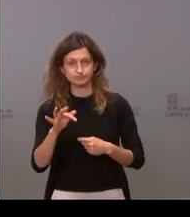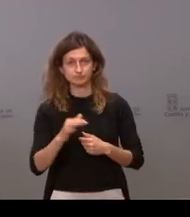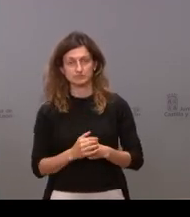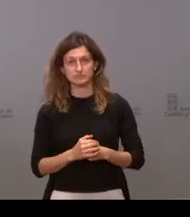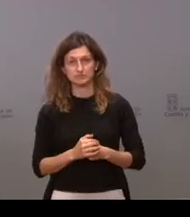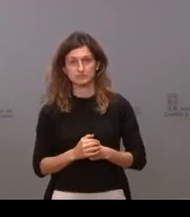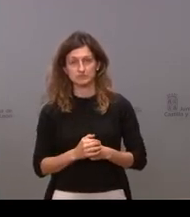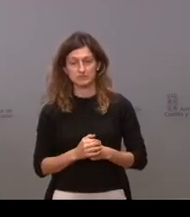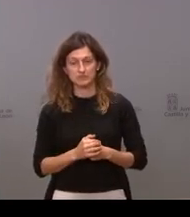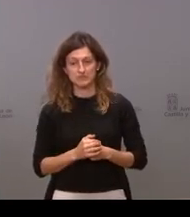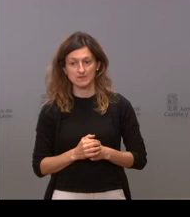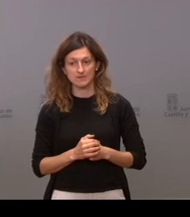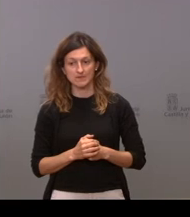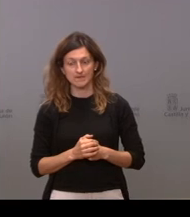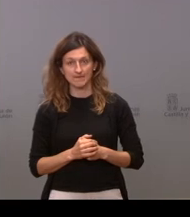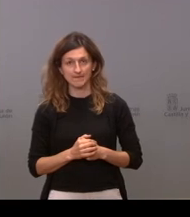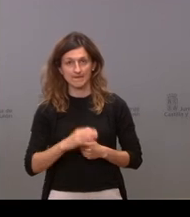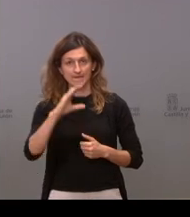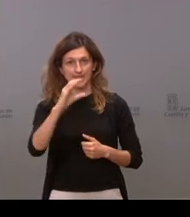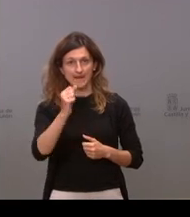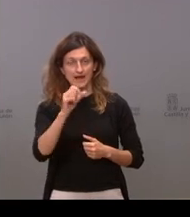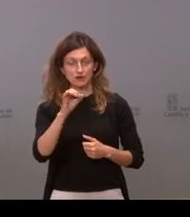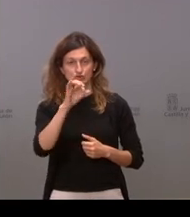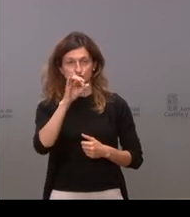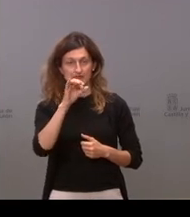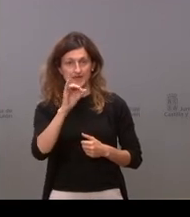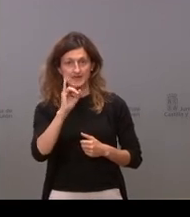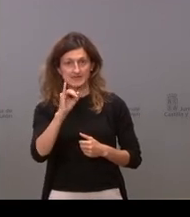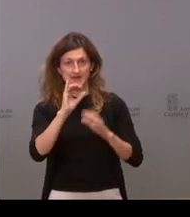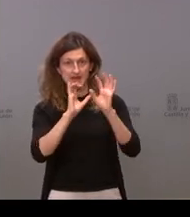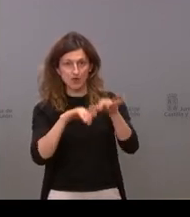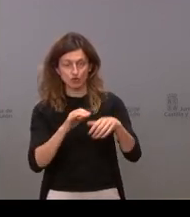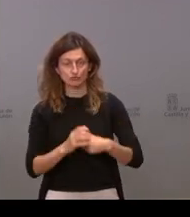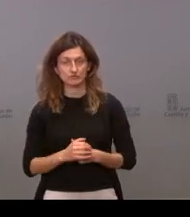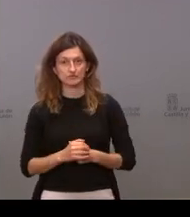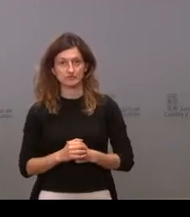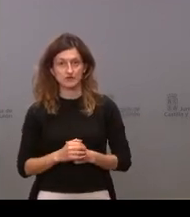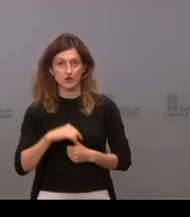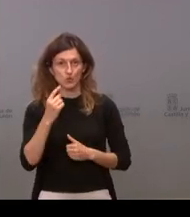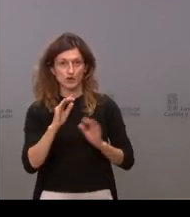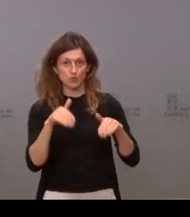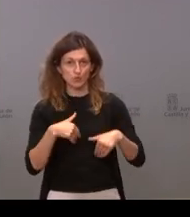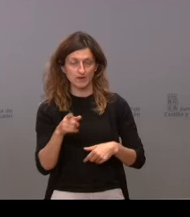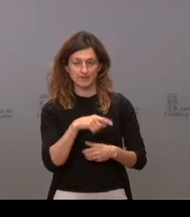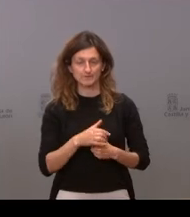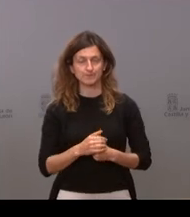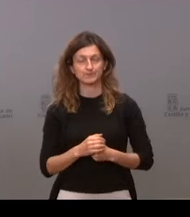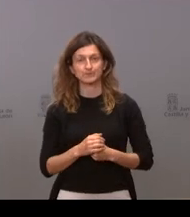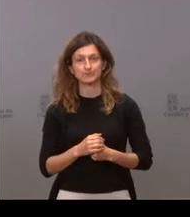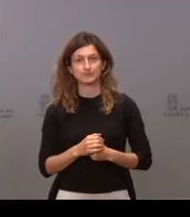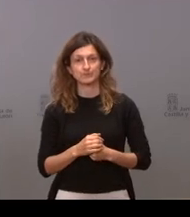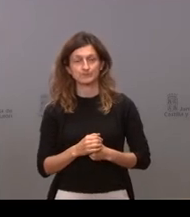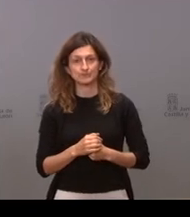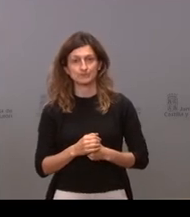el turno a Carlos Domínguez de Ileón y luego intentamos recuperarte Carlos adelante